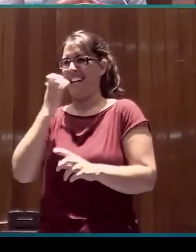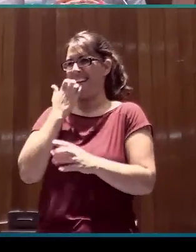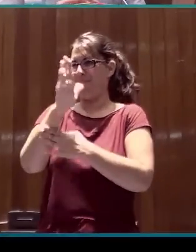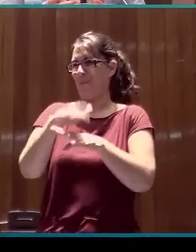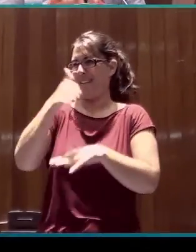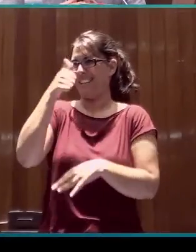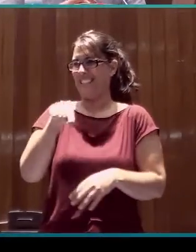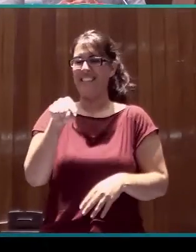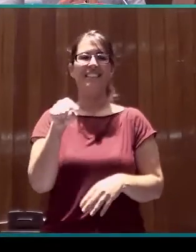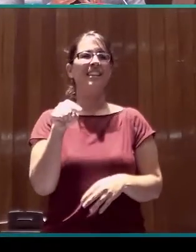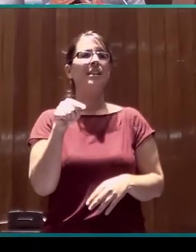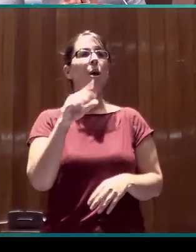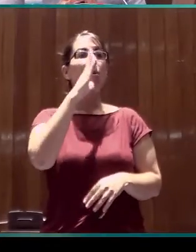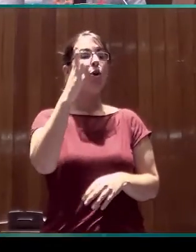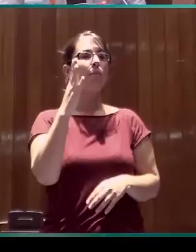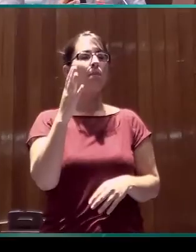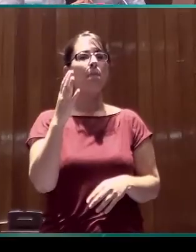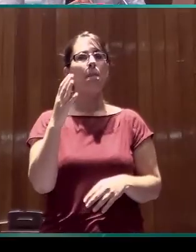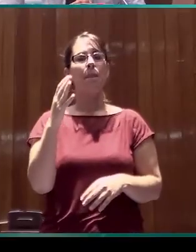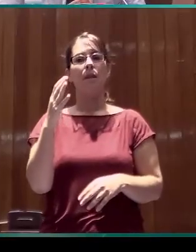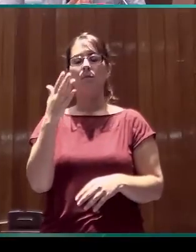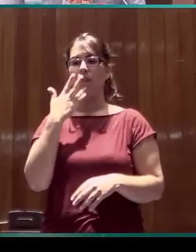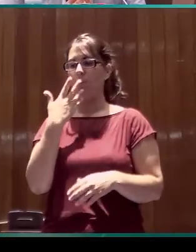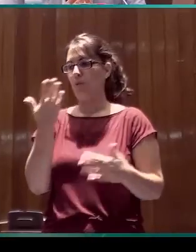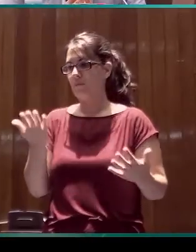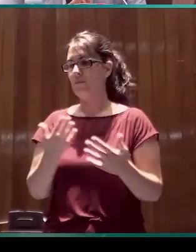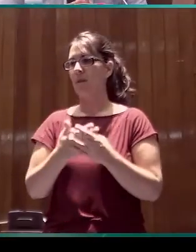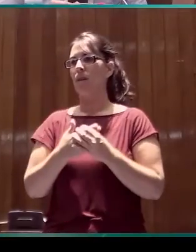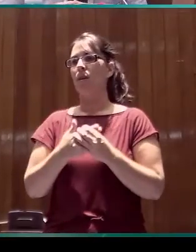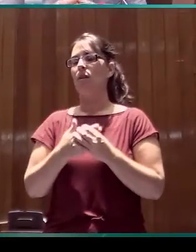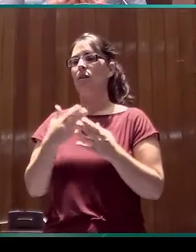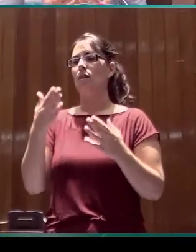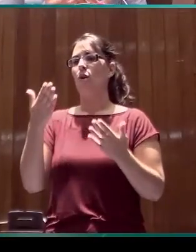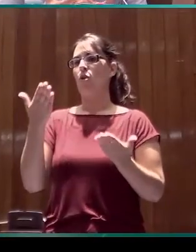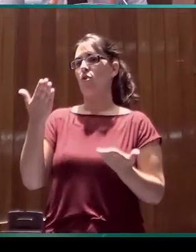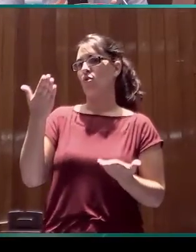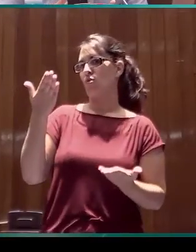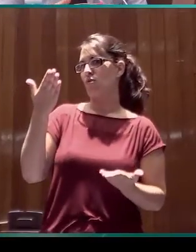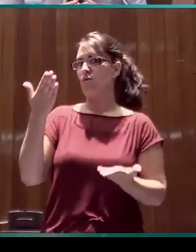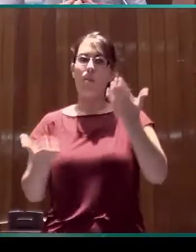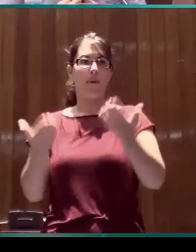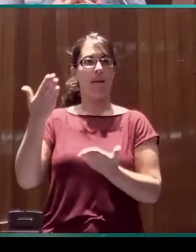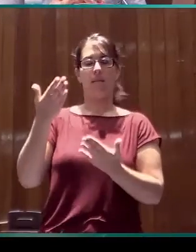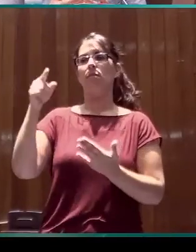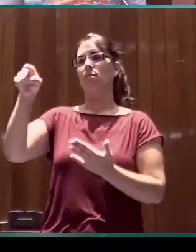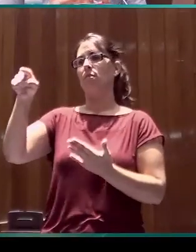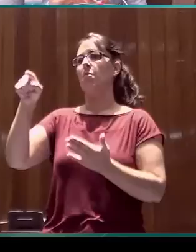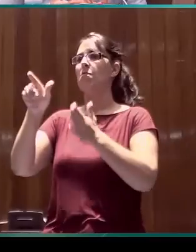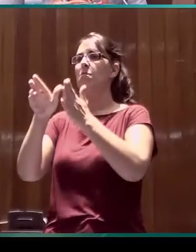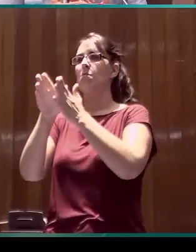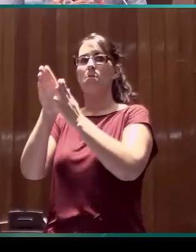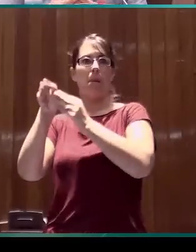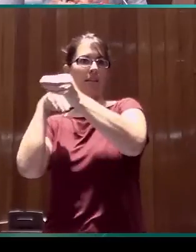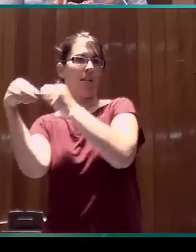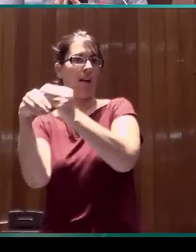peso de la variante lingüística con respecto a los materiales que se crean y la